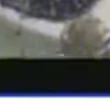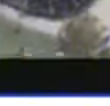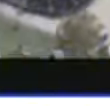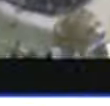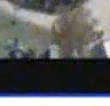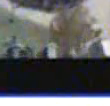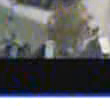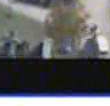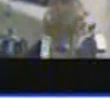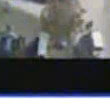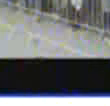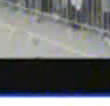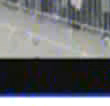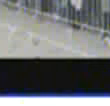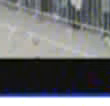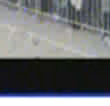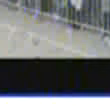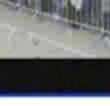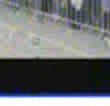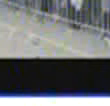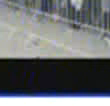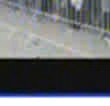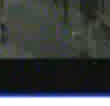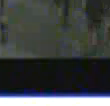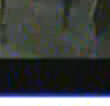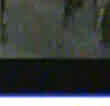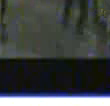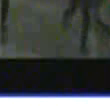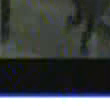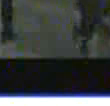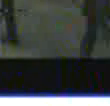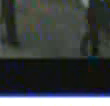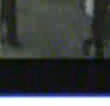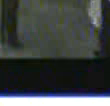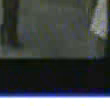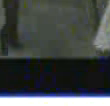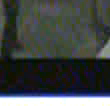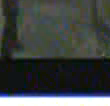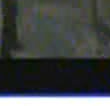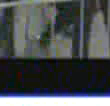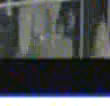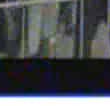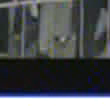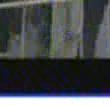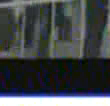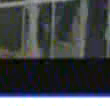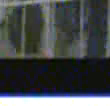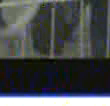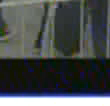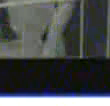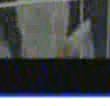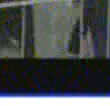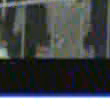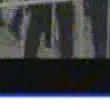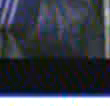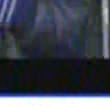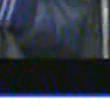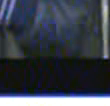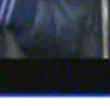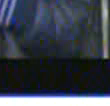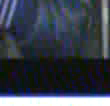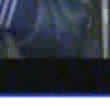Por destruir una política del caos, podemos destruir países que